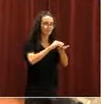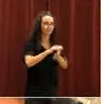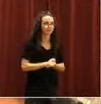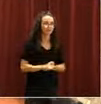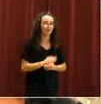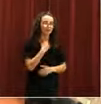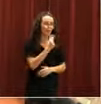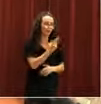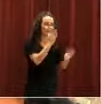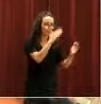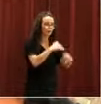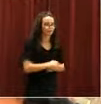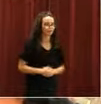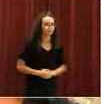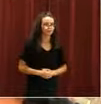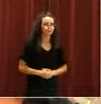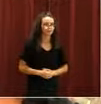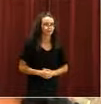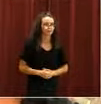palabra. Siéntese.